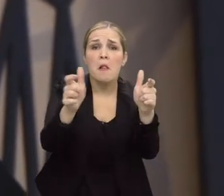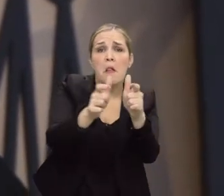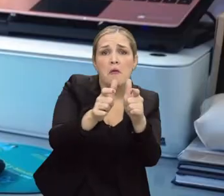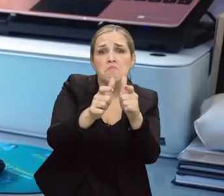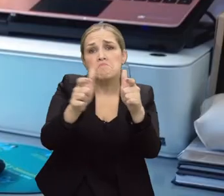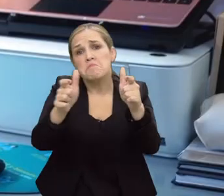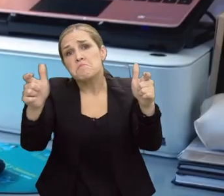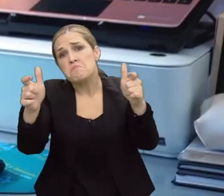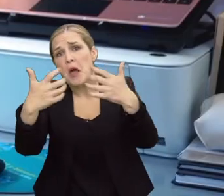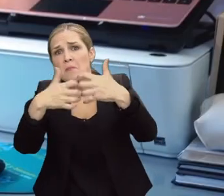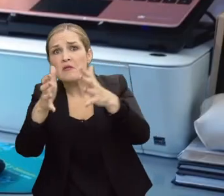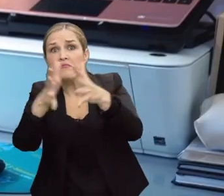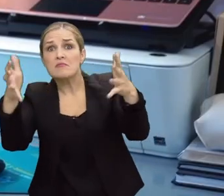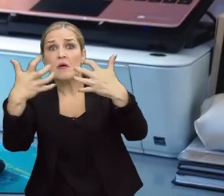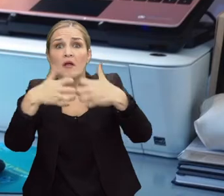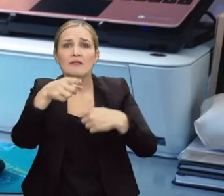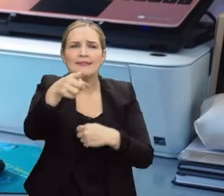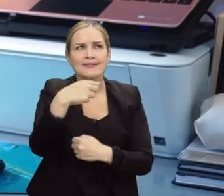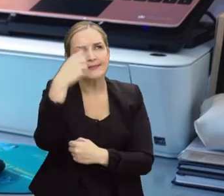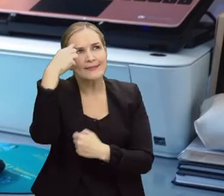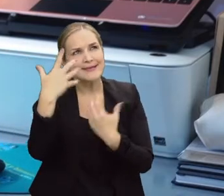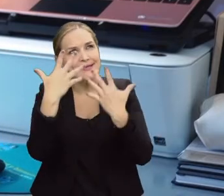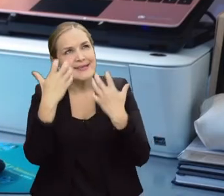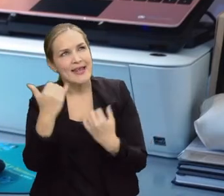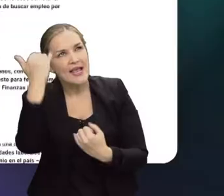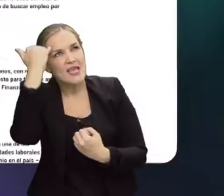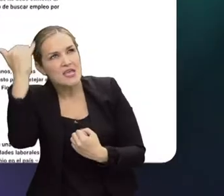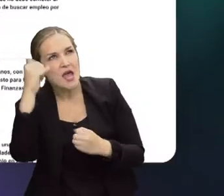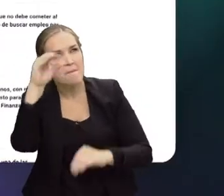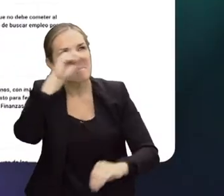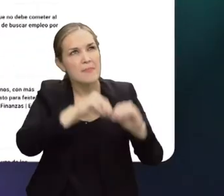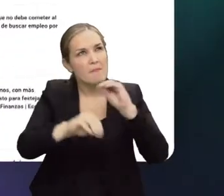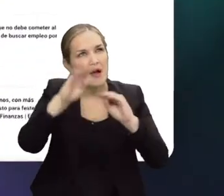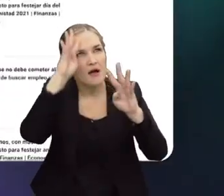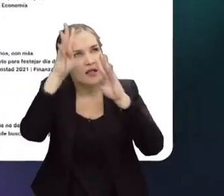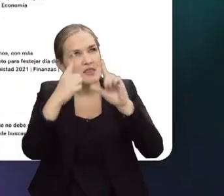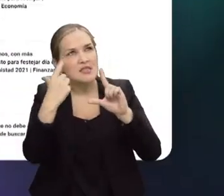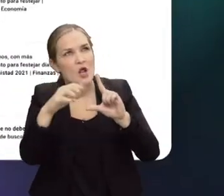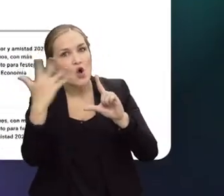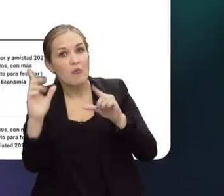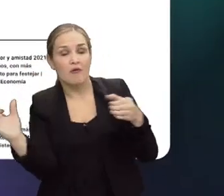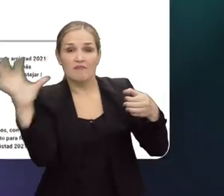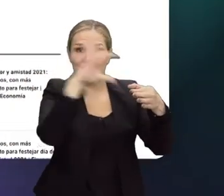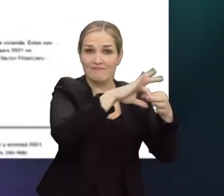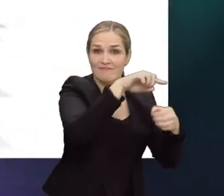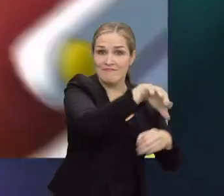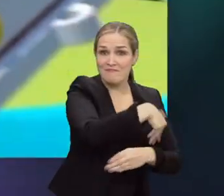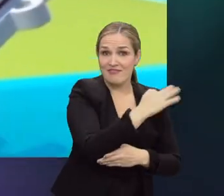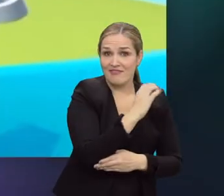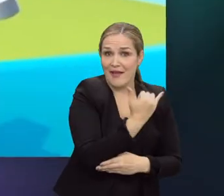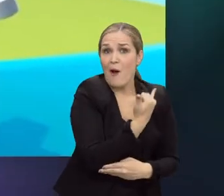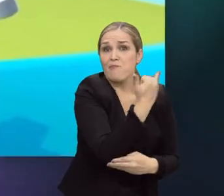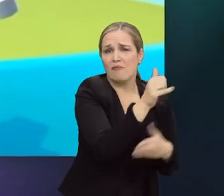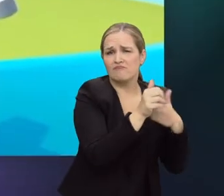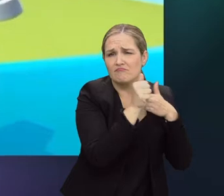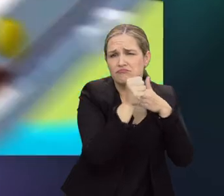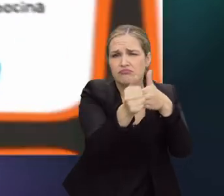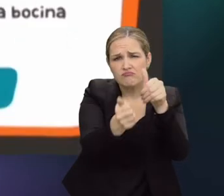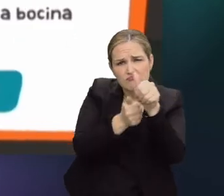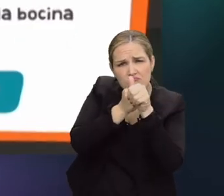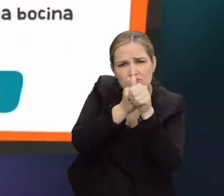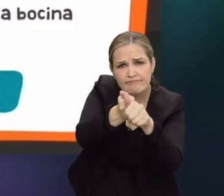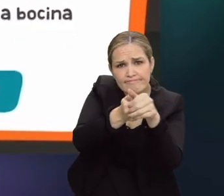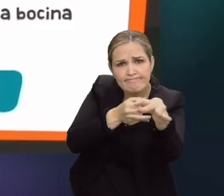todas aquellas empresas pequeñas medianas grandes que quieran materializar creo que en crea digital y en mintic